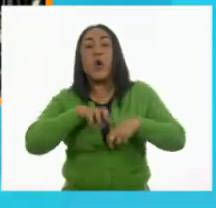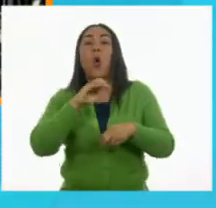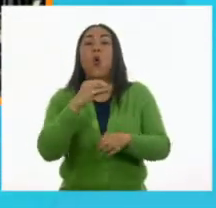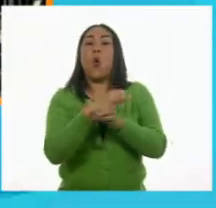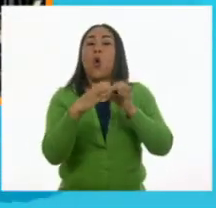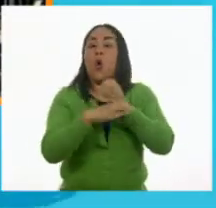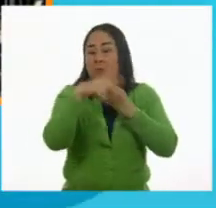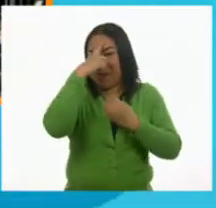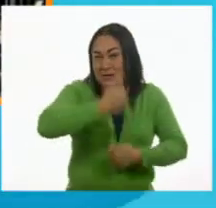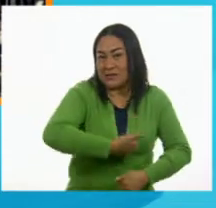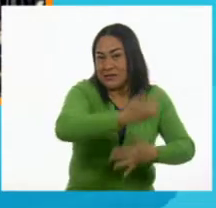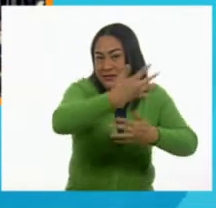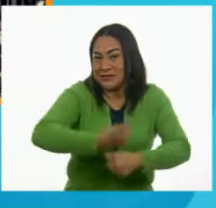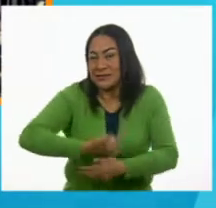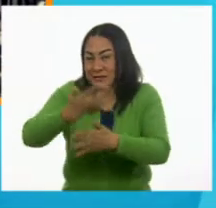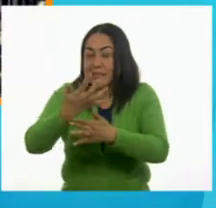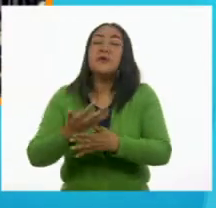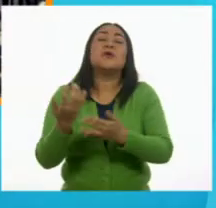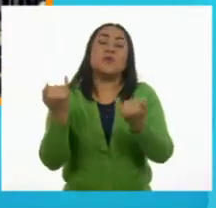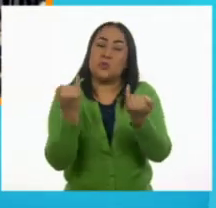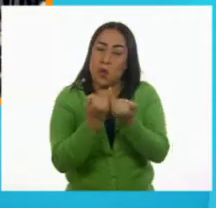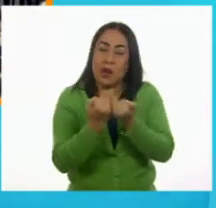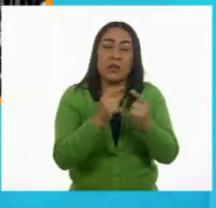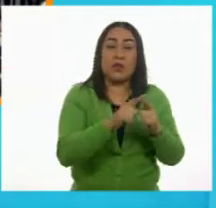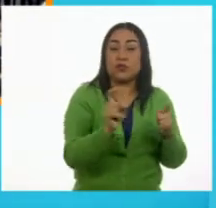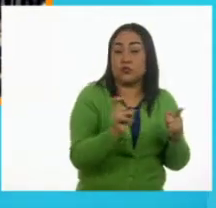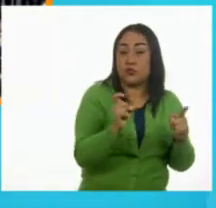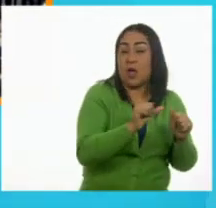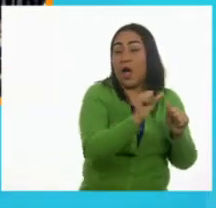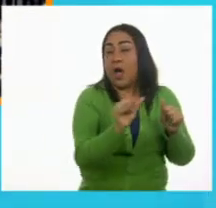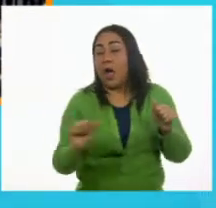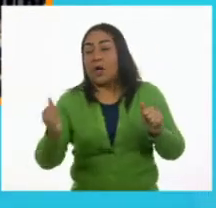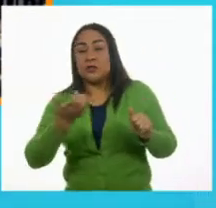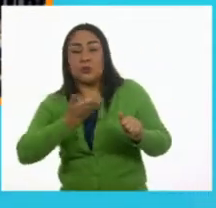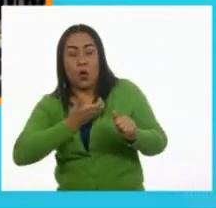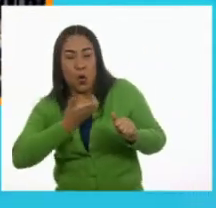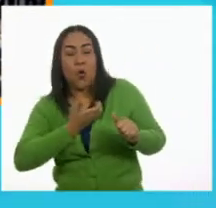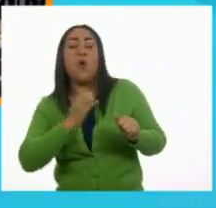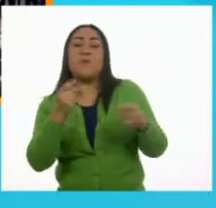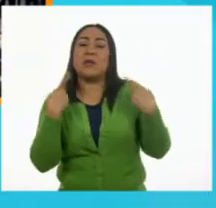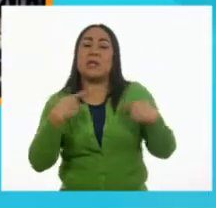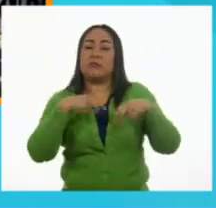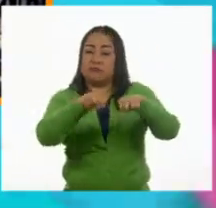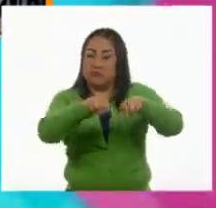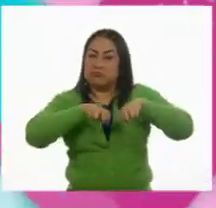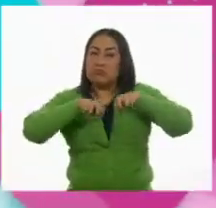esta que le llamaban una góndola que también daba servicio de Xochimilco hacia el Zócalo. Transportaba usuarios.